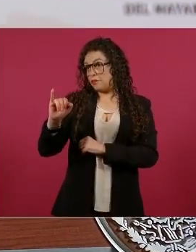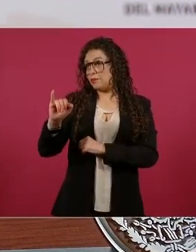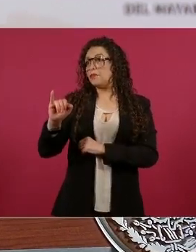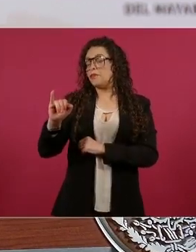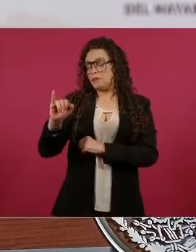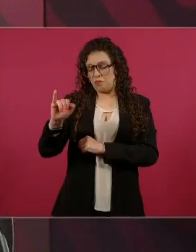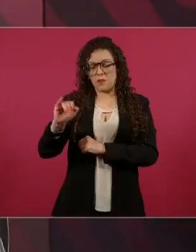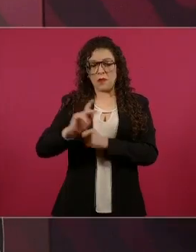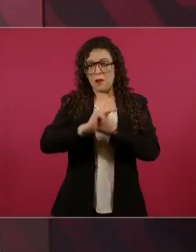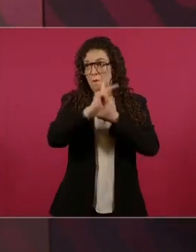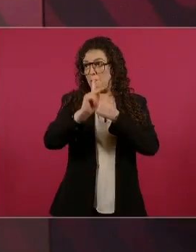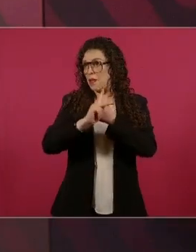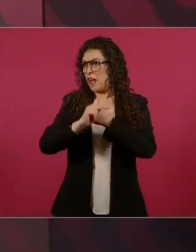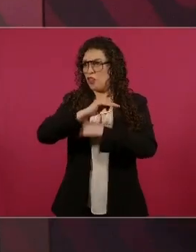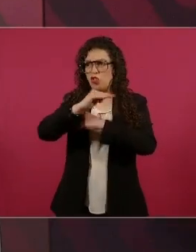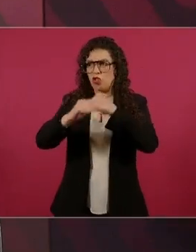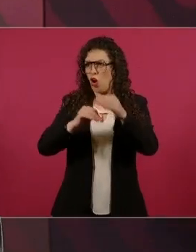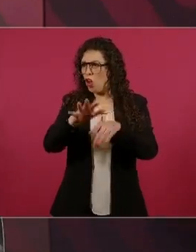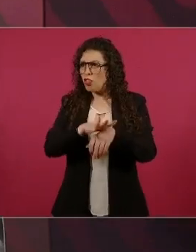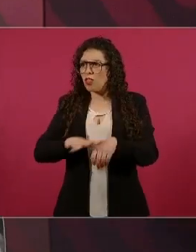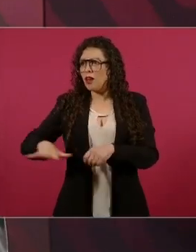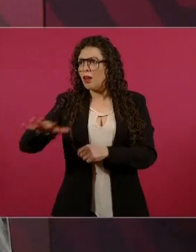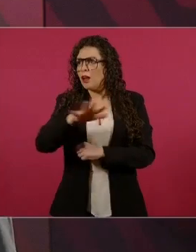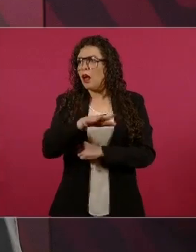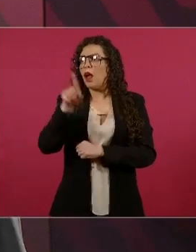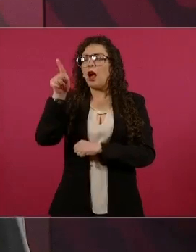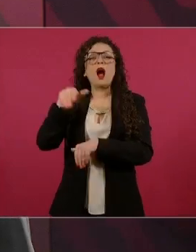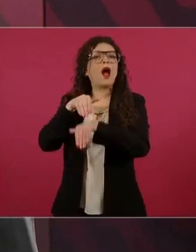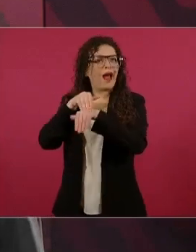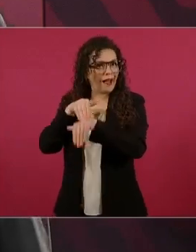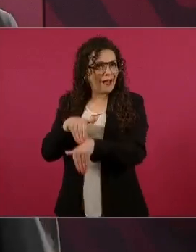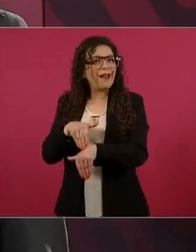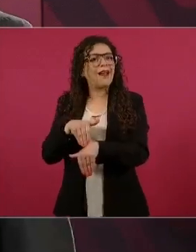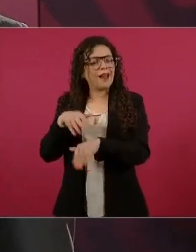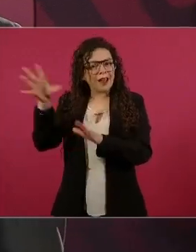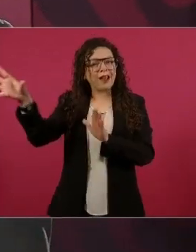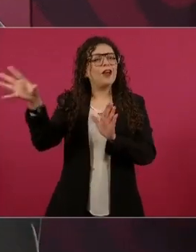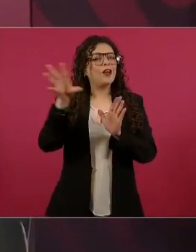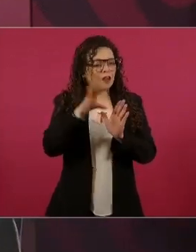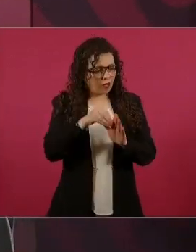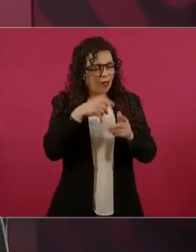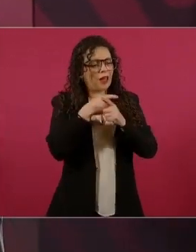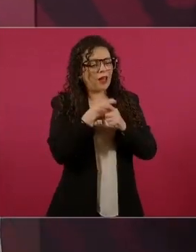países y, con todo respeto,